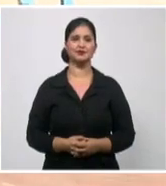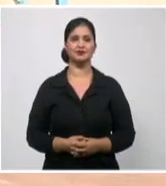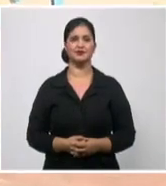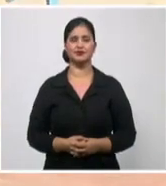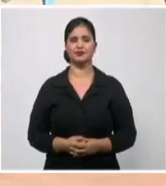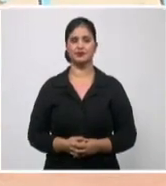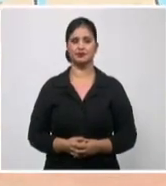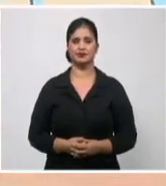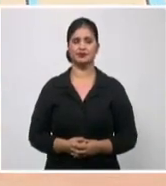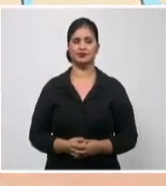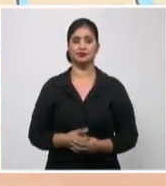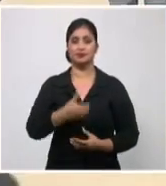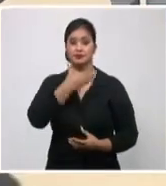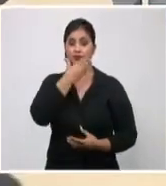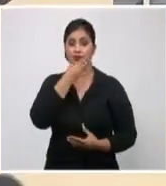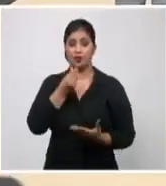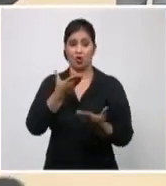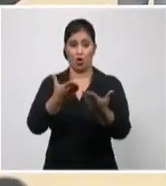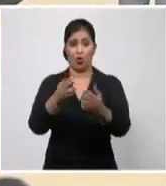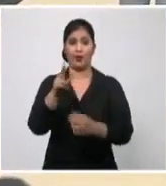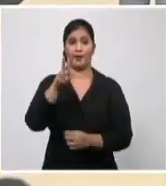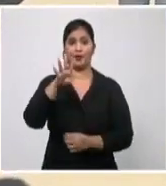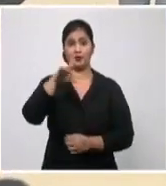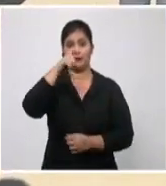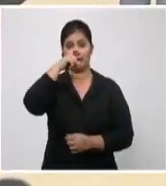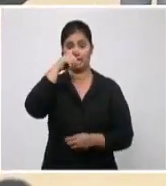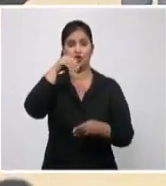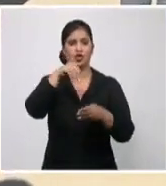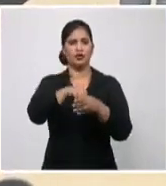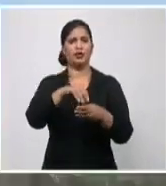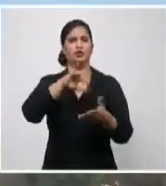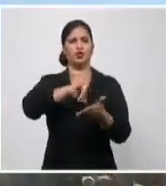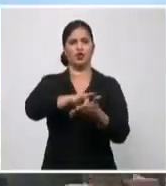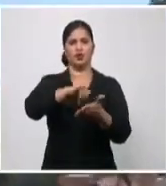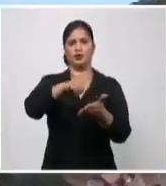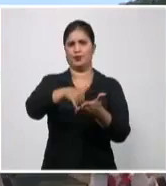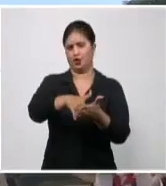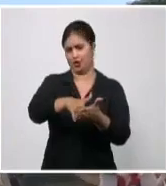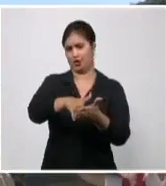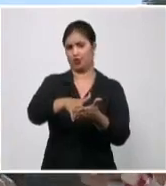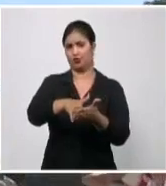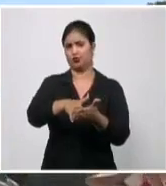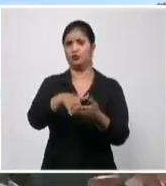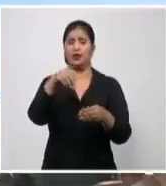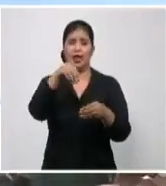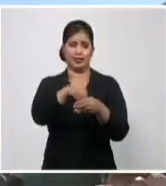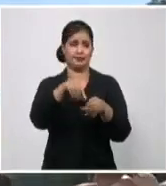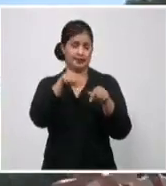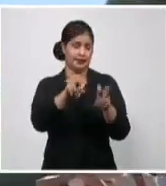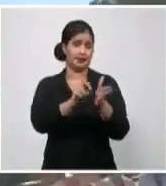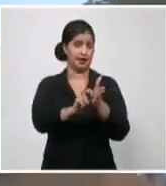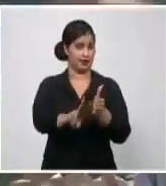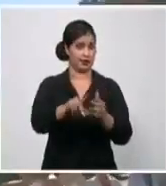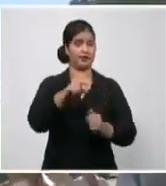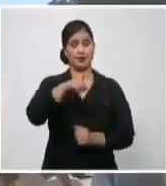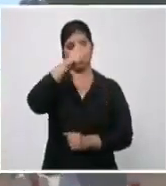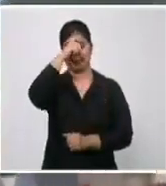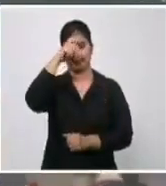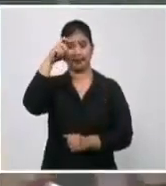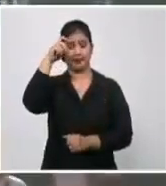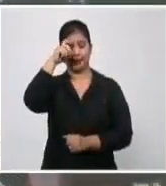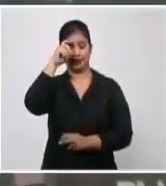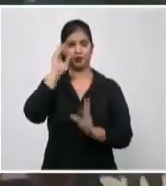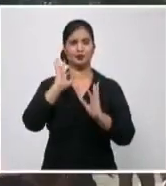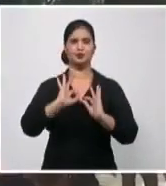Elisabeth Guerra integra el movimiento de aficionados en el proyecto Dueños de la Fantasía que coordina el instructor Olisba El